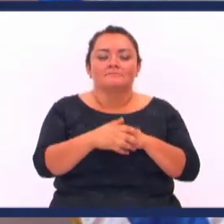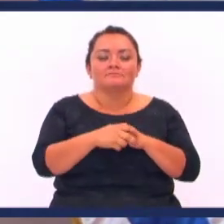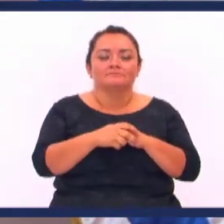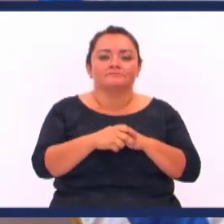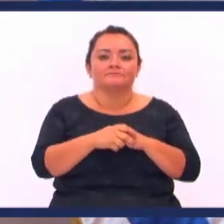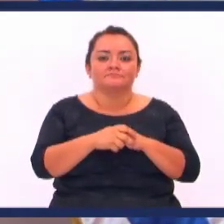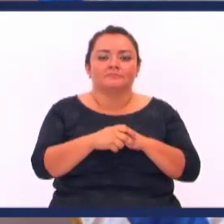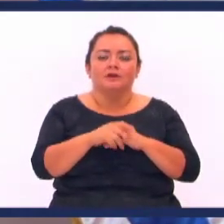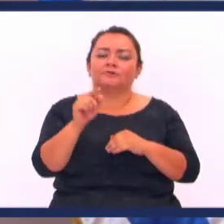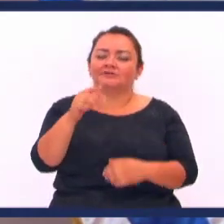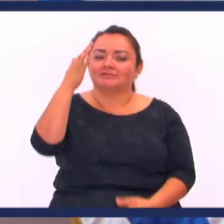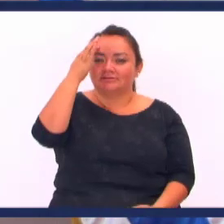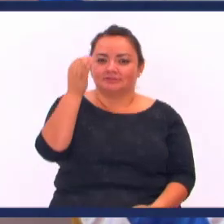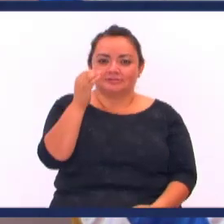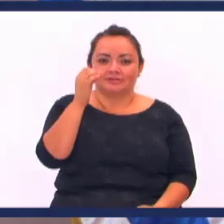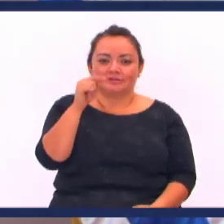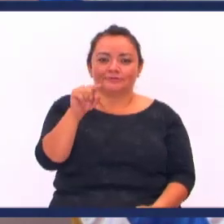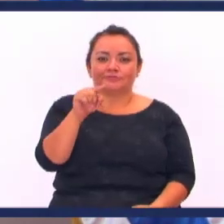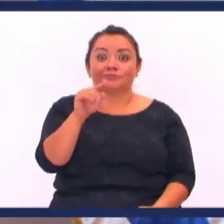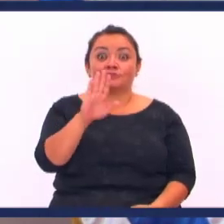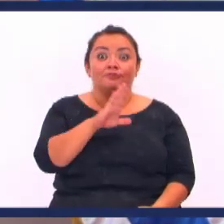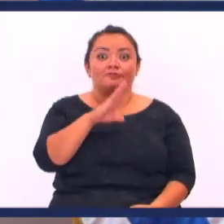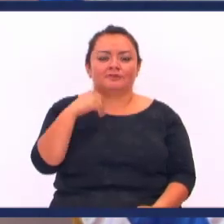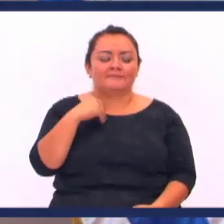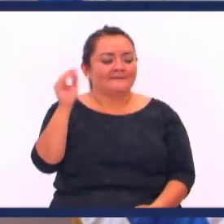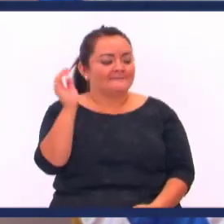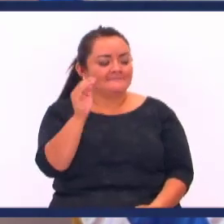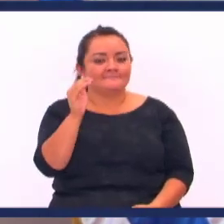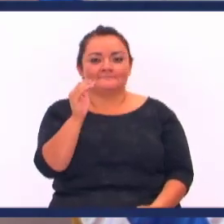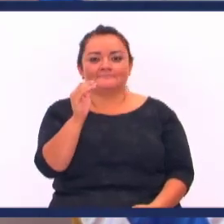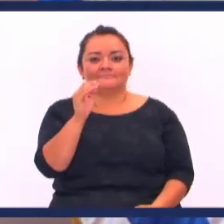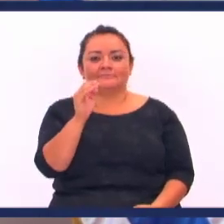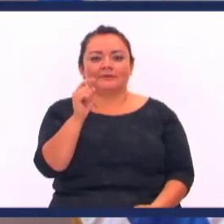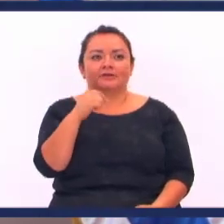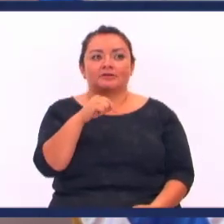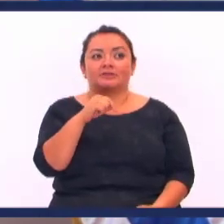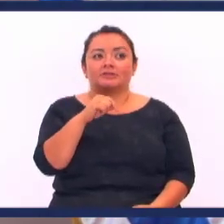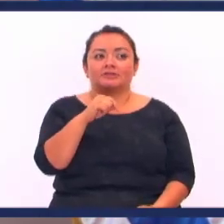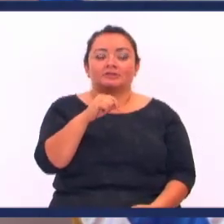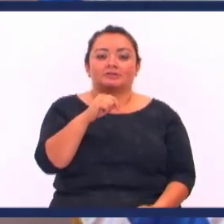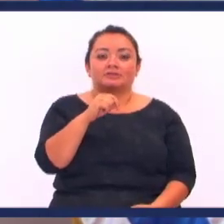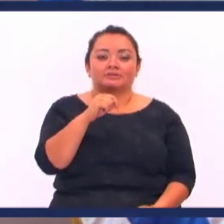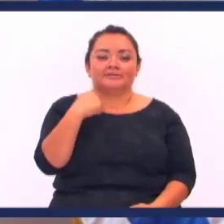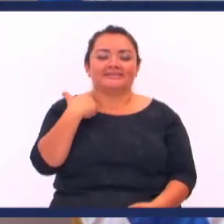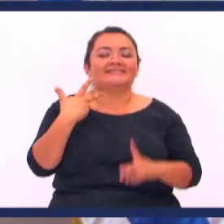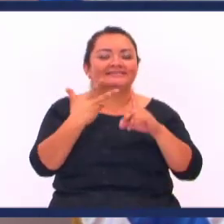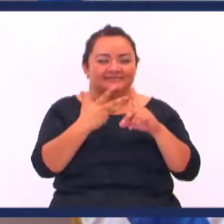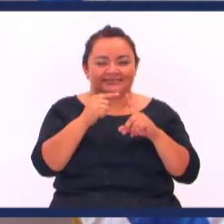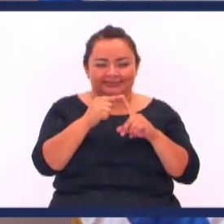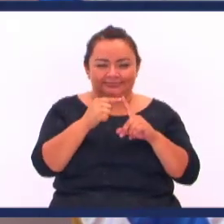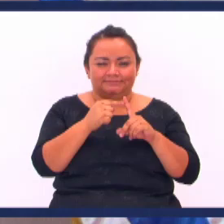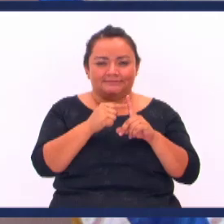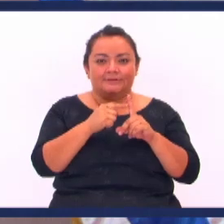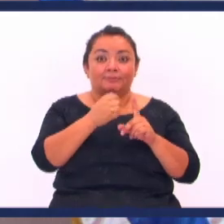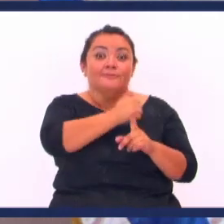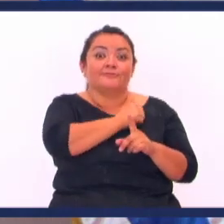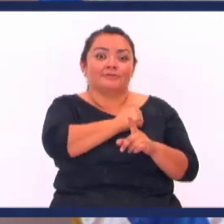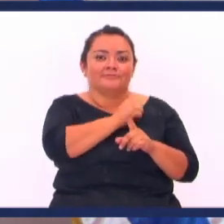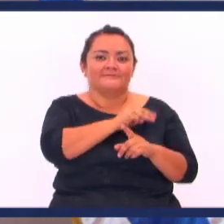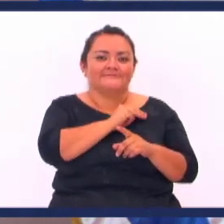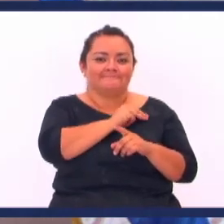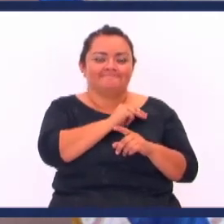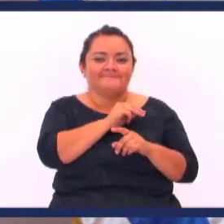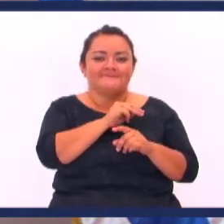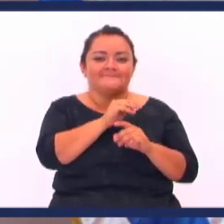Cuando creyeron Ustedes Ser sacerdotes De su casa Y uso la palabra Sacerdotes Como las personas Que son encargadas De